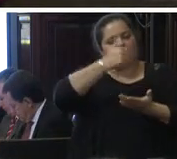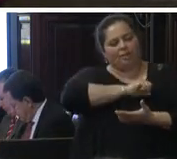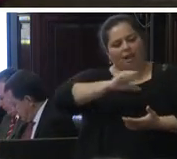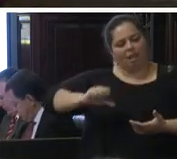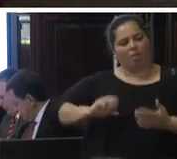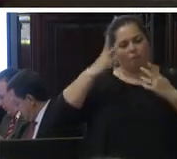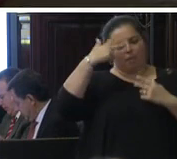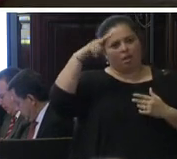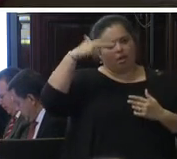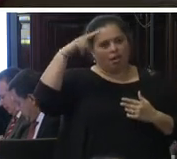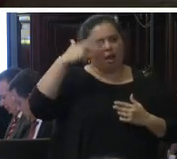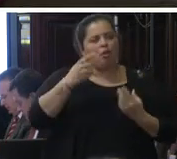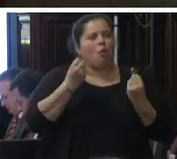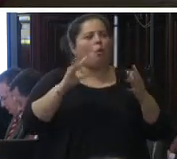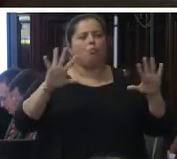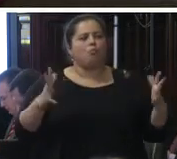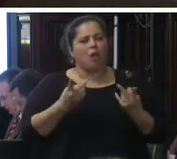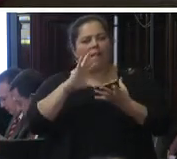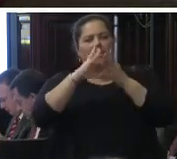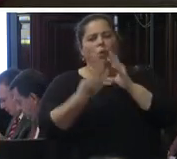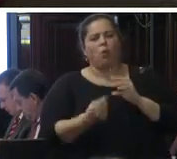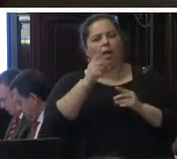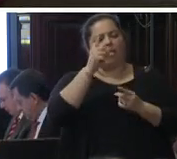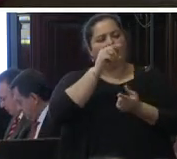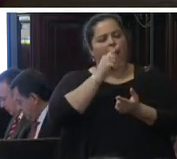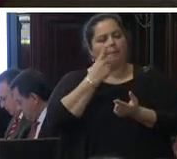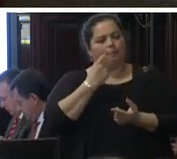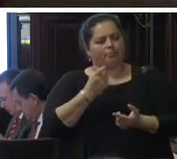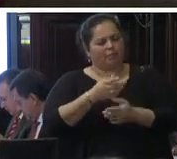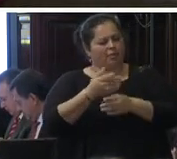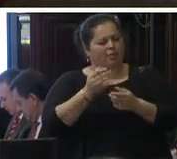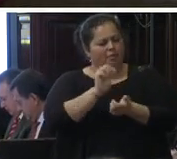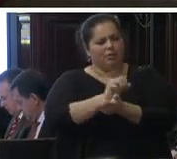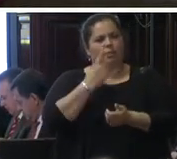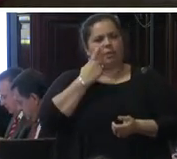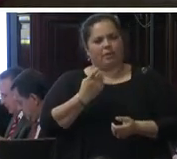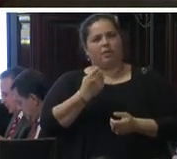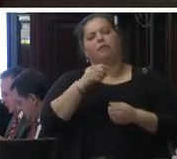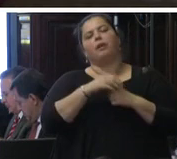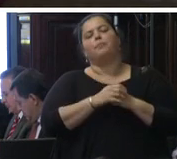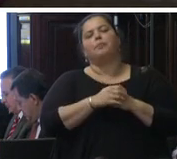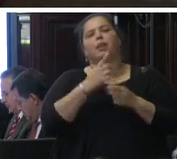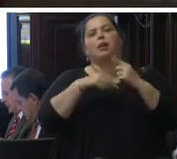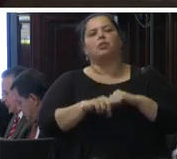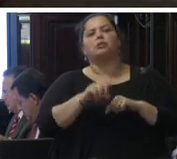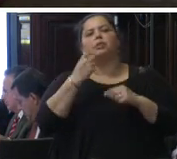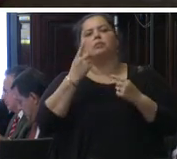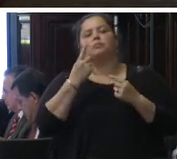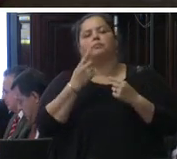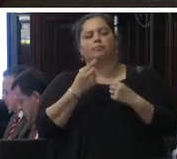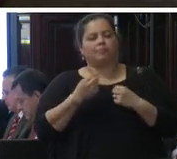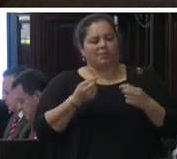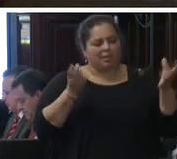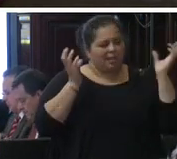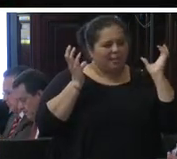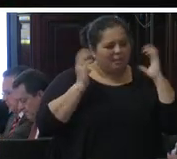armonizado la figura de prisión preventiva oficiosa dentro del nuevo sistema penal acusatorio tras la reforma en materia de derechos humanos